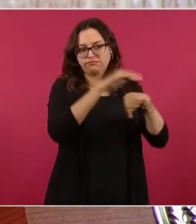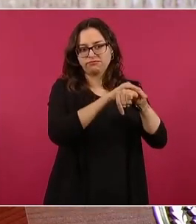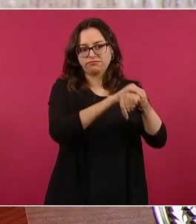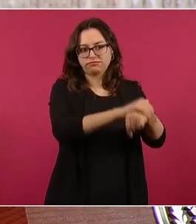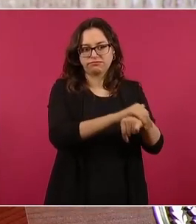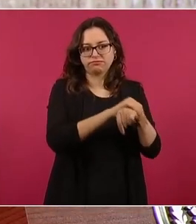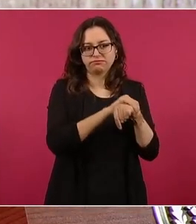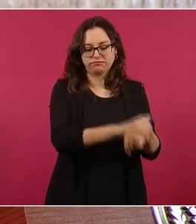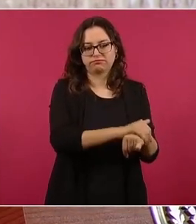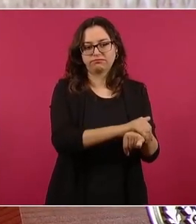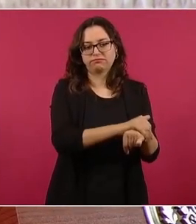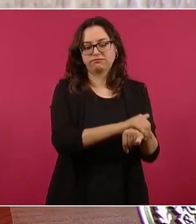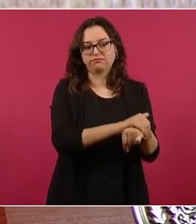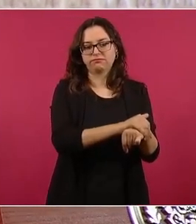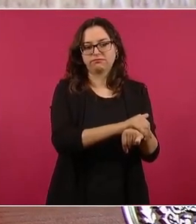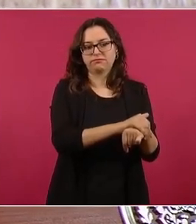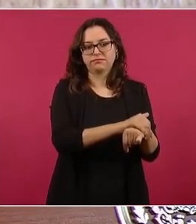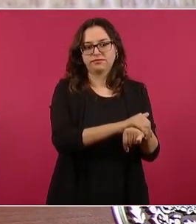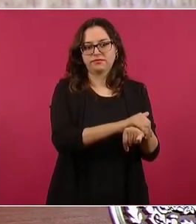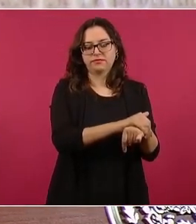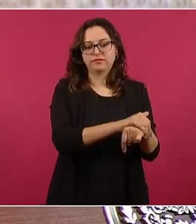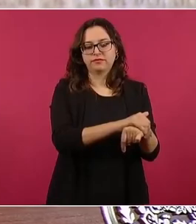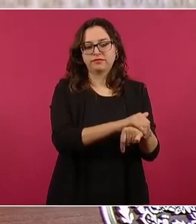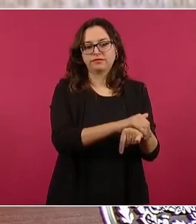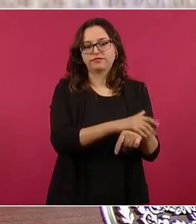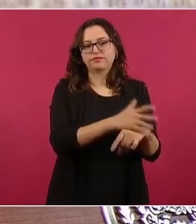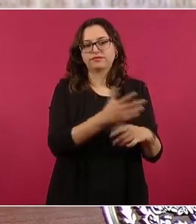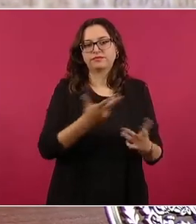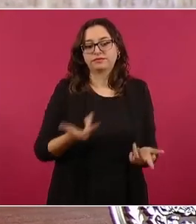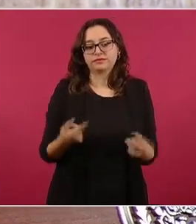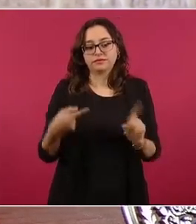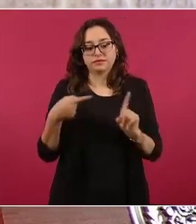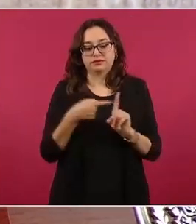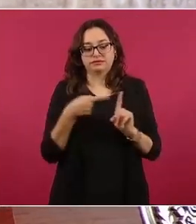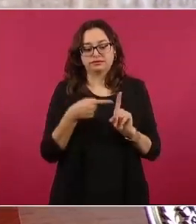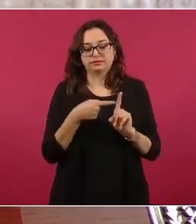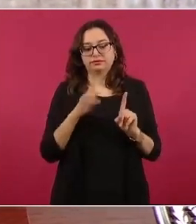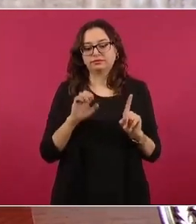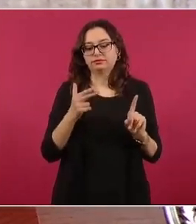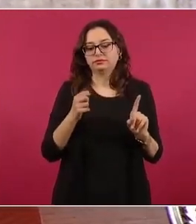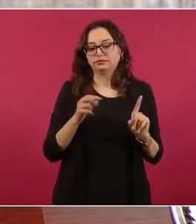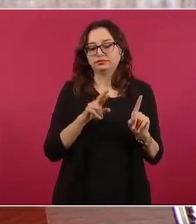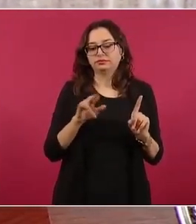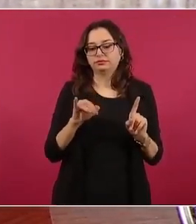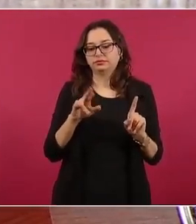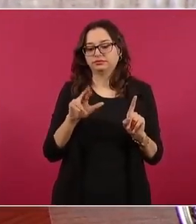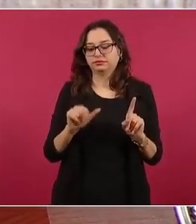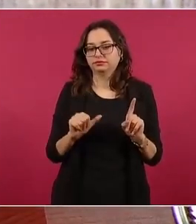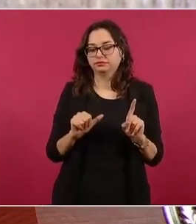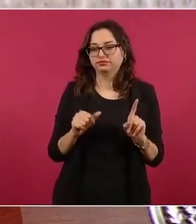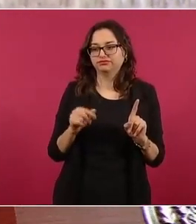Entonces, de repente declara el ingeniero Roviroso